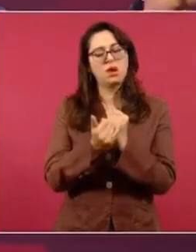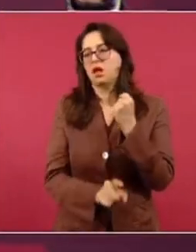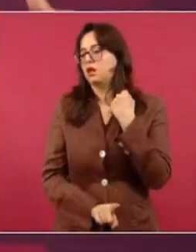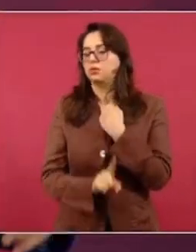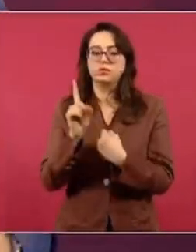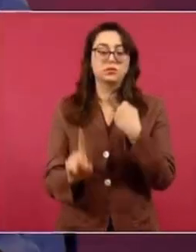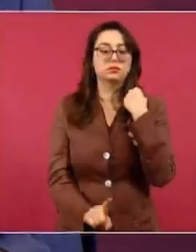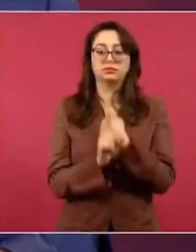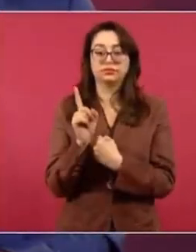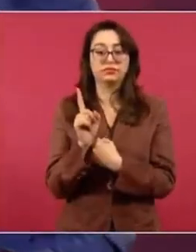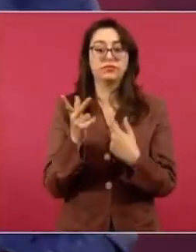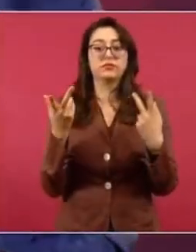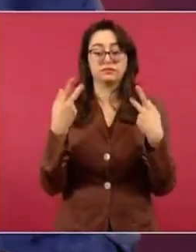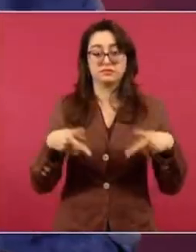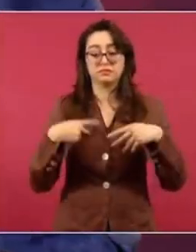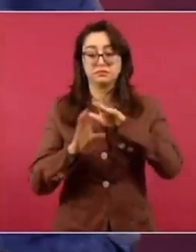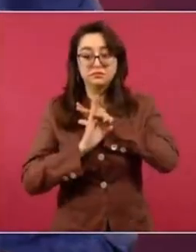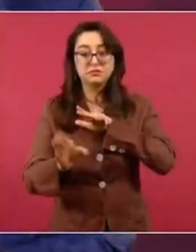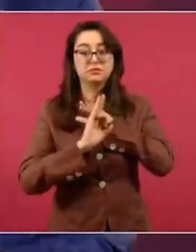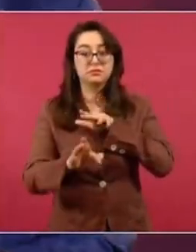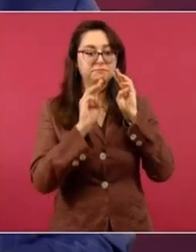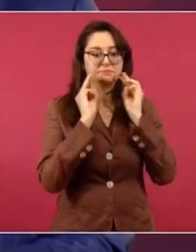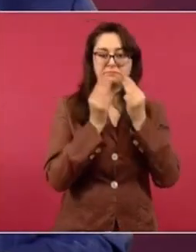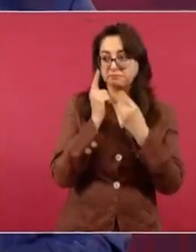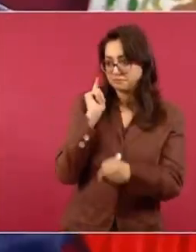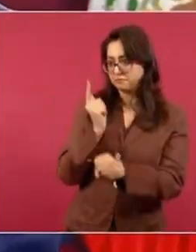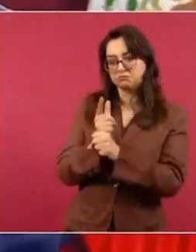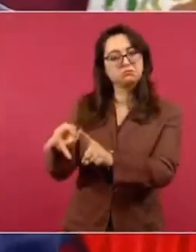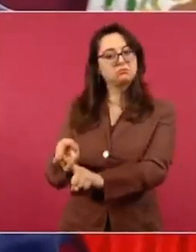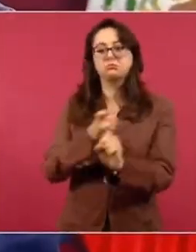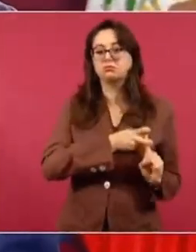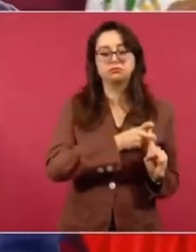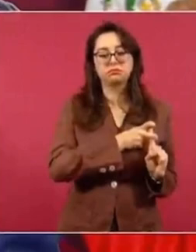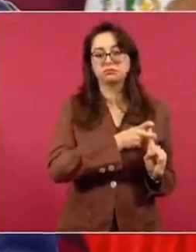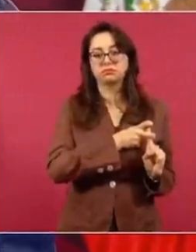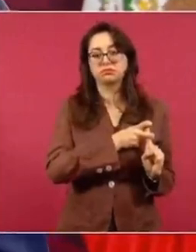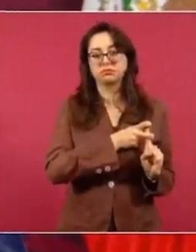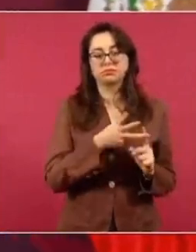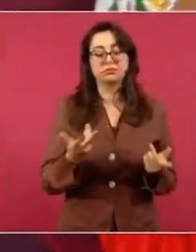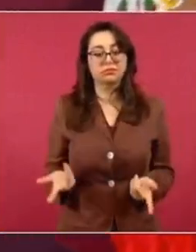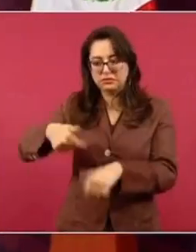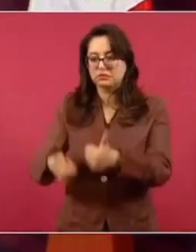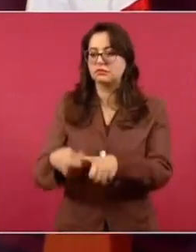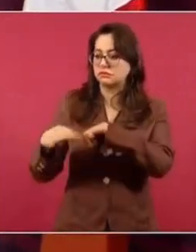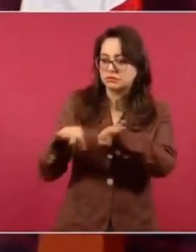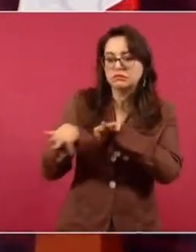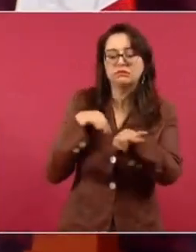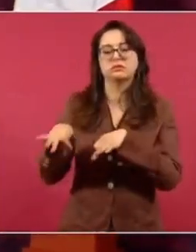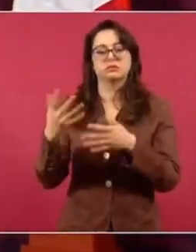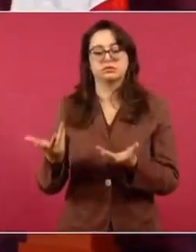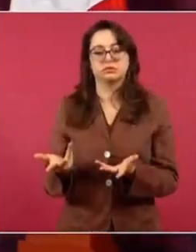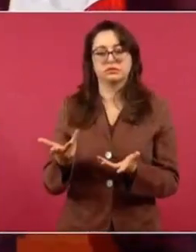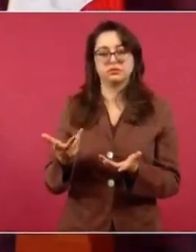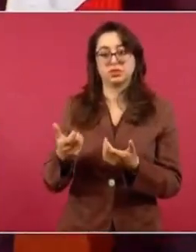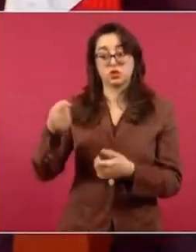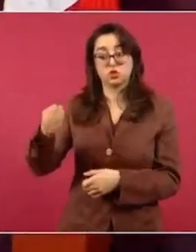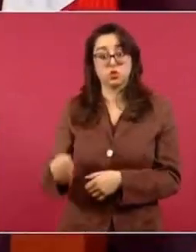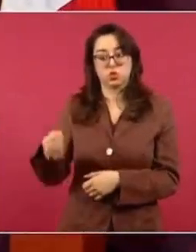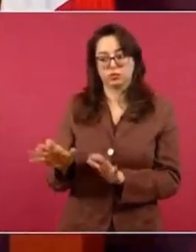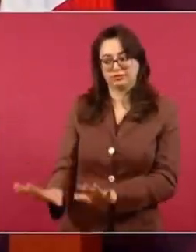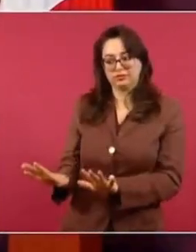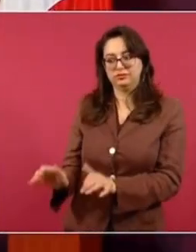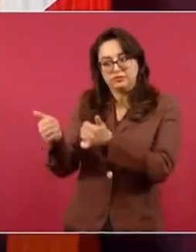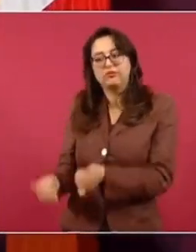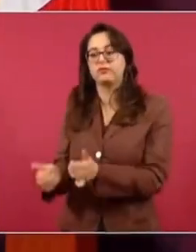de secuestro de migrantes por la delincuencia organizada. Siempre hemos planteado mantener en el sureste